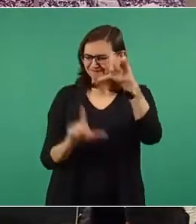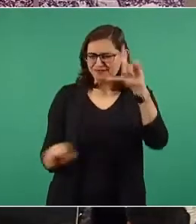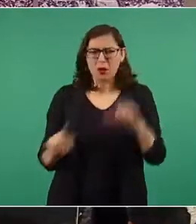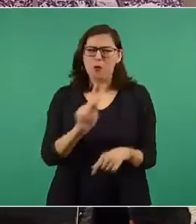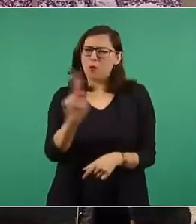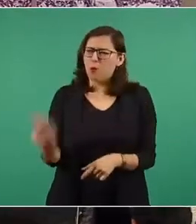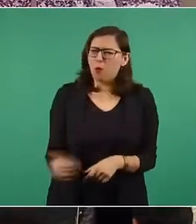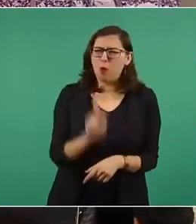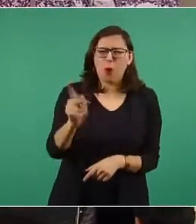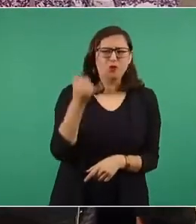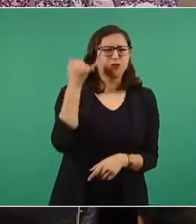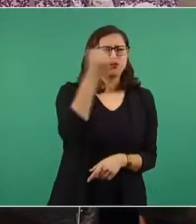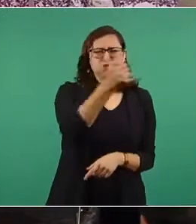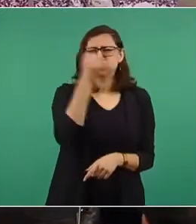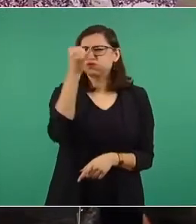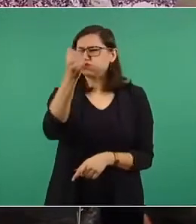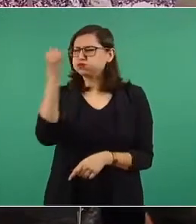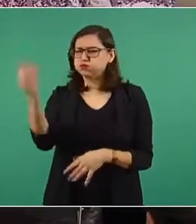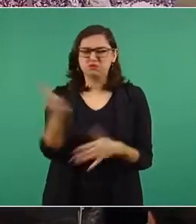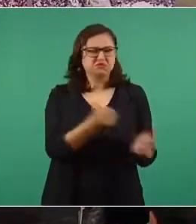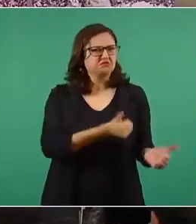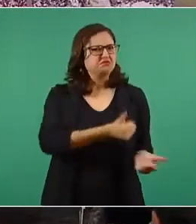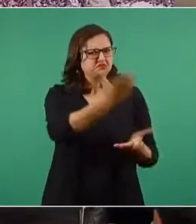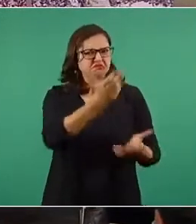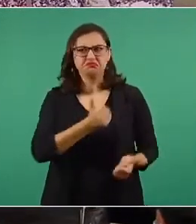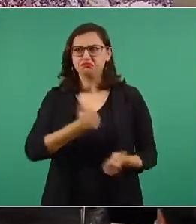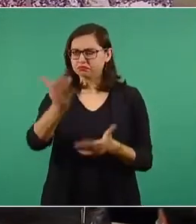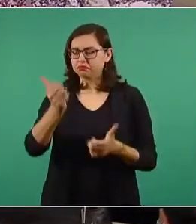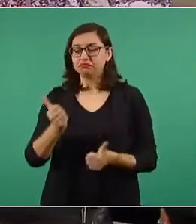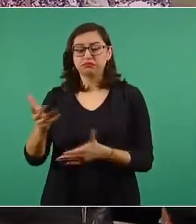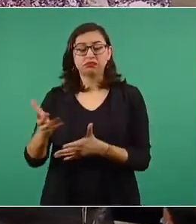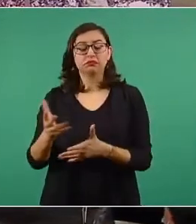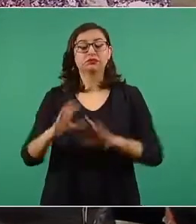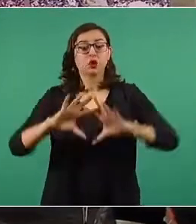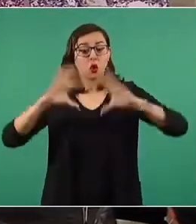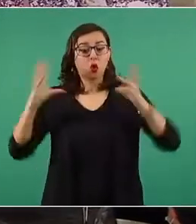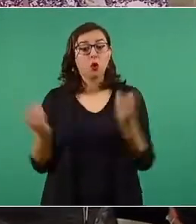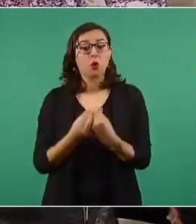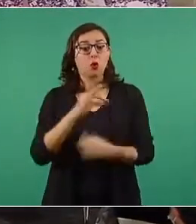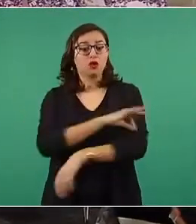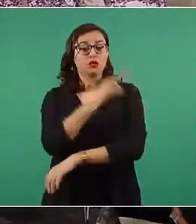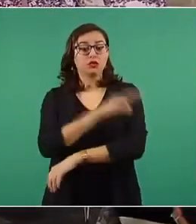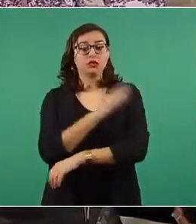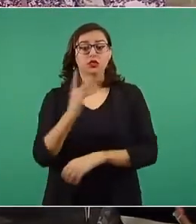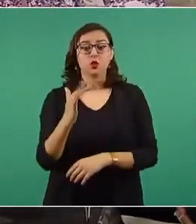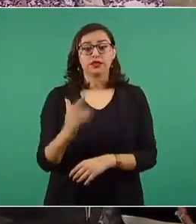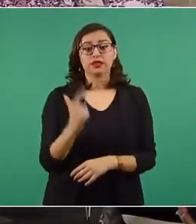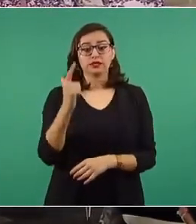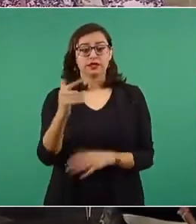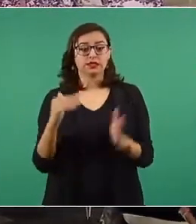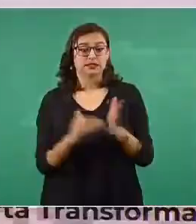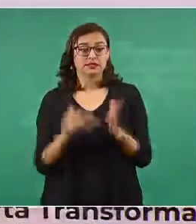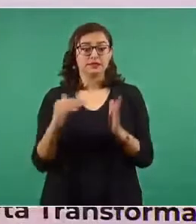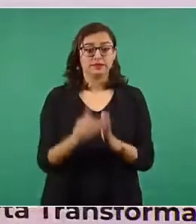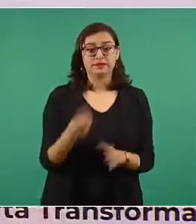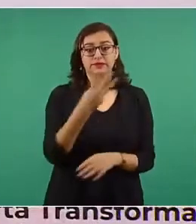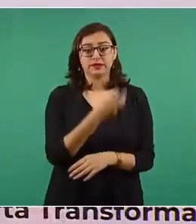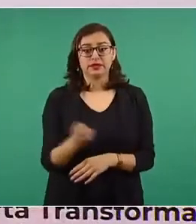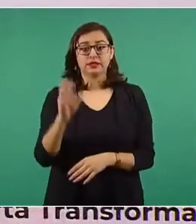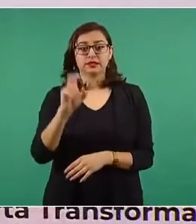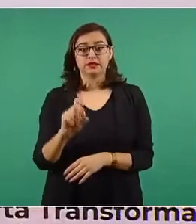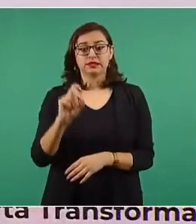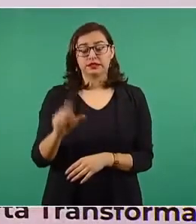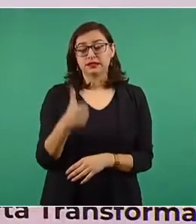recibido 57 millones 336